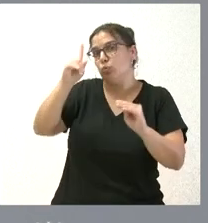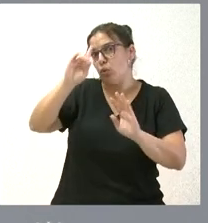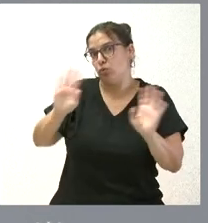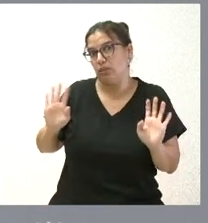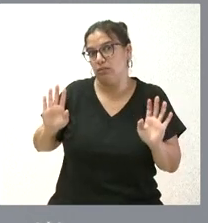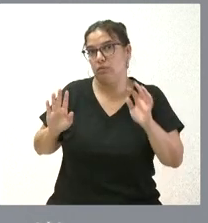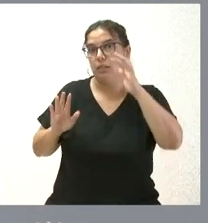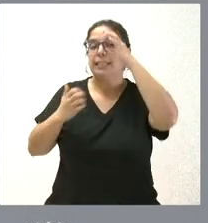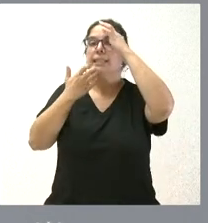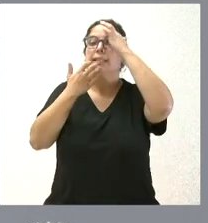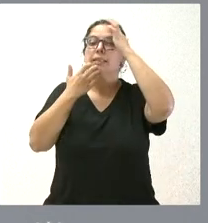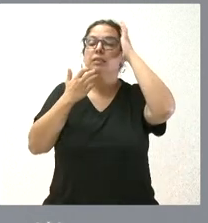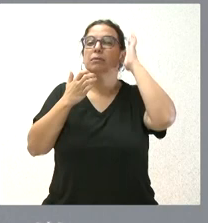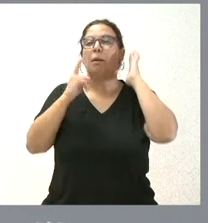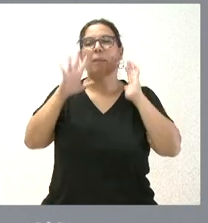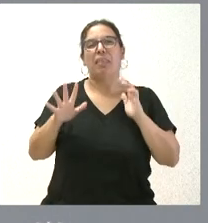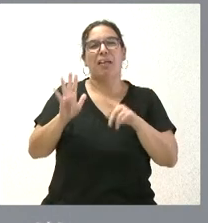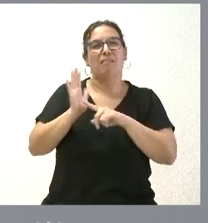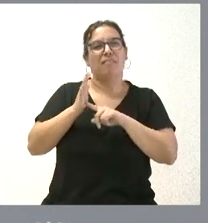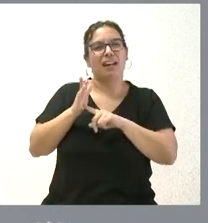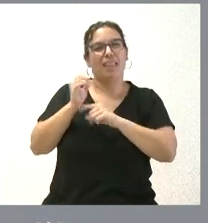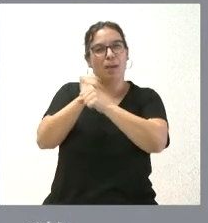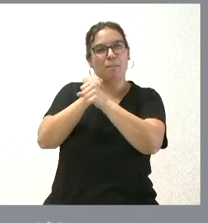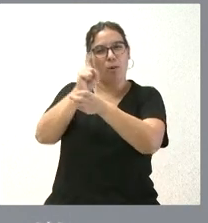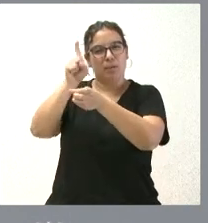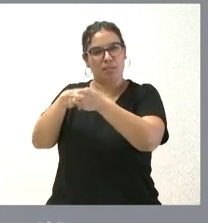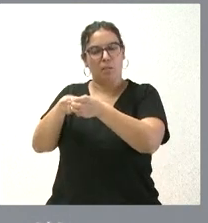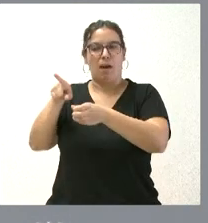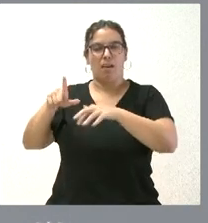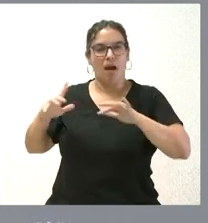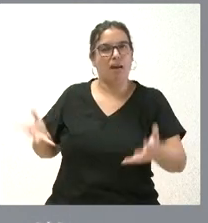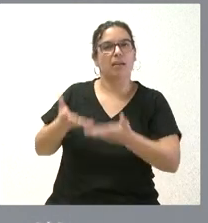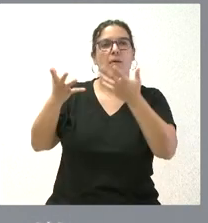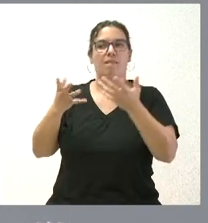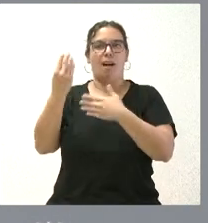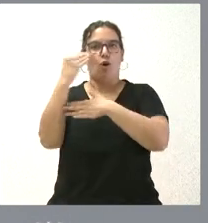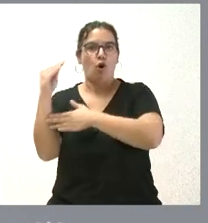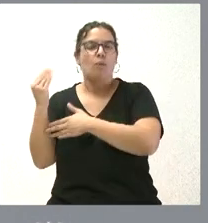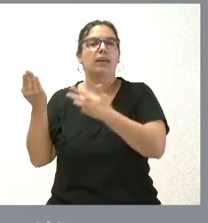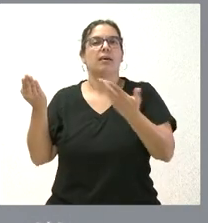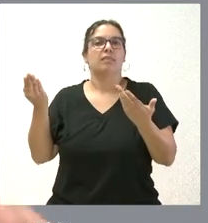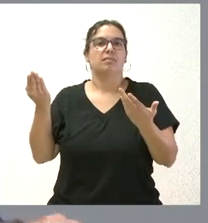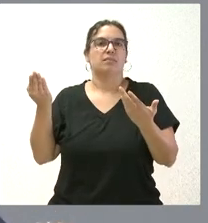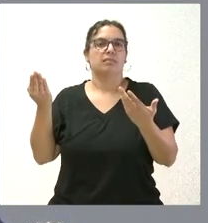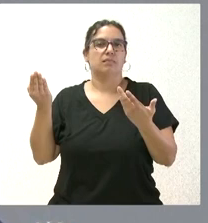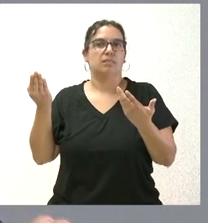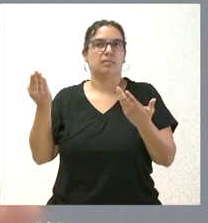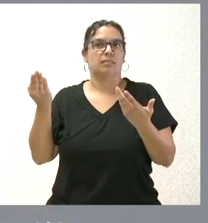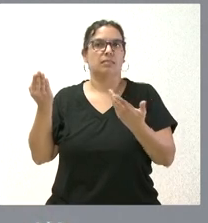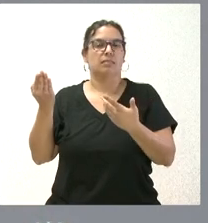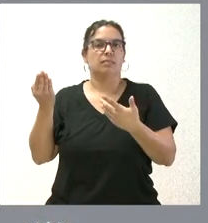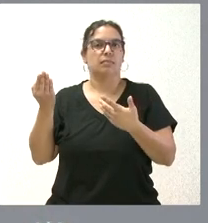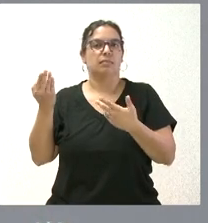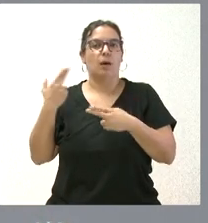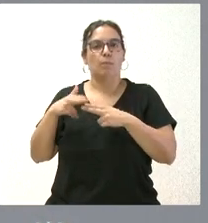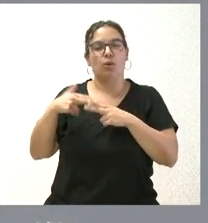Si fue en el ámbito, creo, en una feria de empleo donde se animaba a los jóvenes a la utilización de las